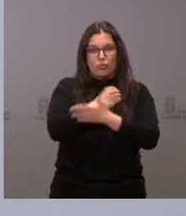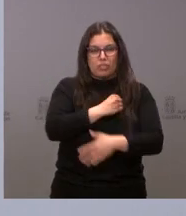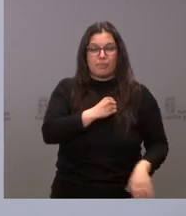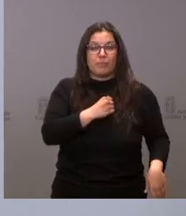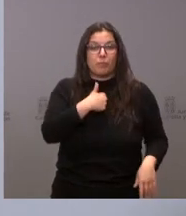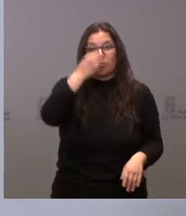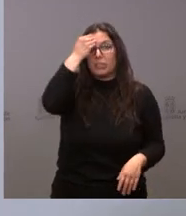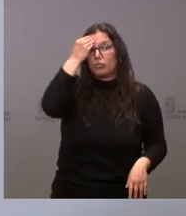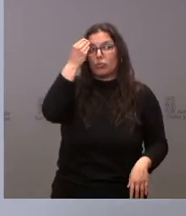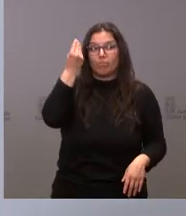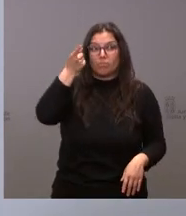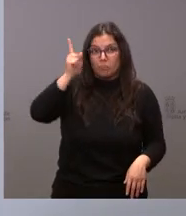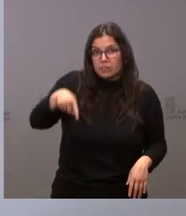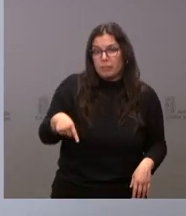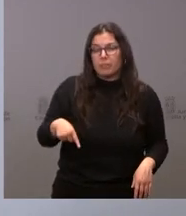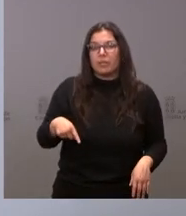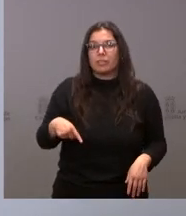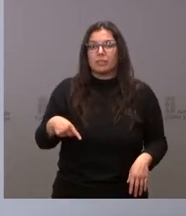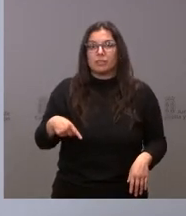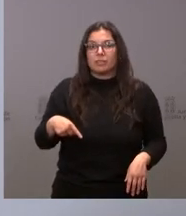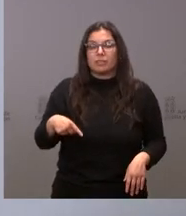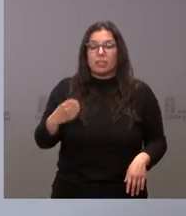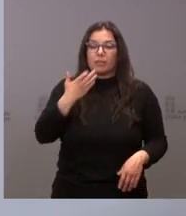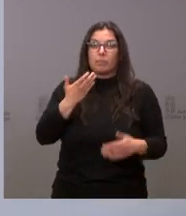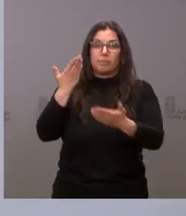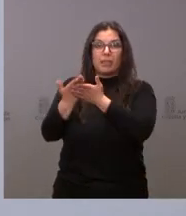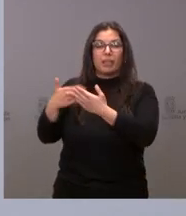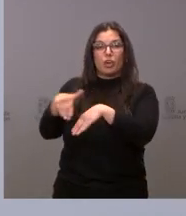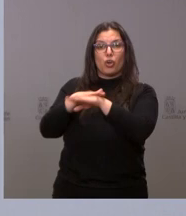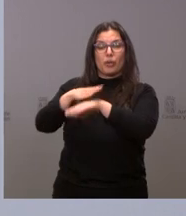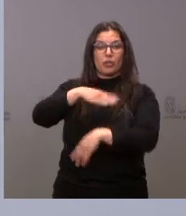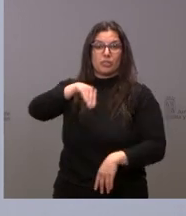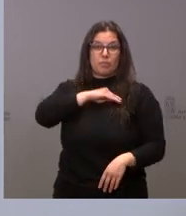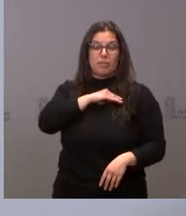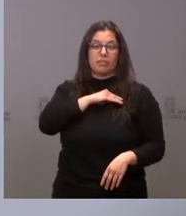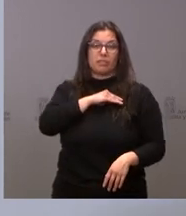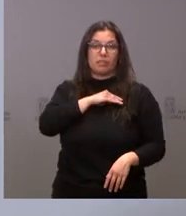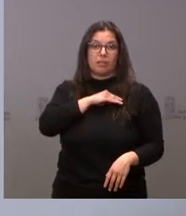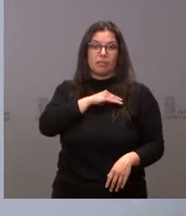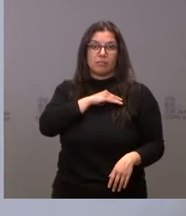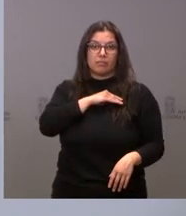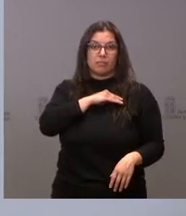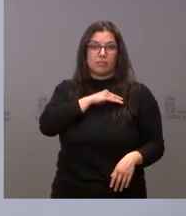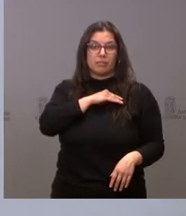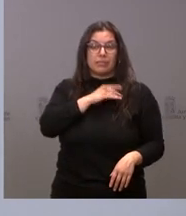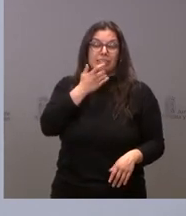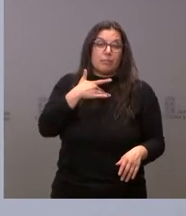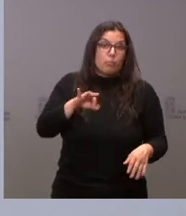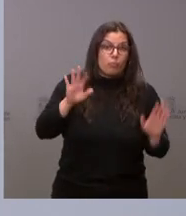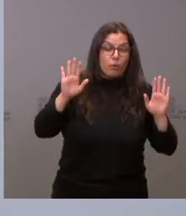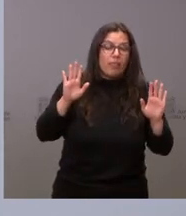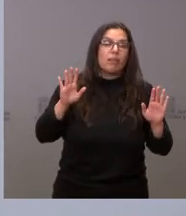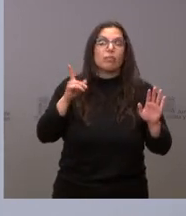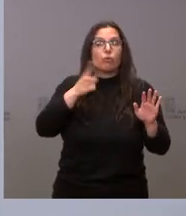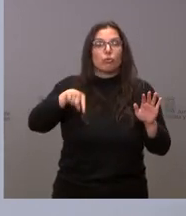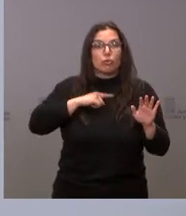que también vamos a pedir al Gobierno de España, nosotros, en la medida de nuestras posibilidades, vamos a